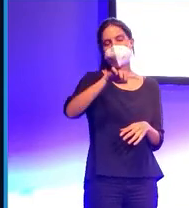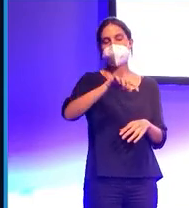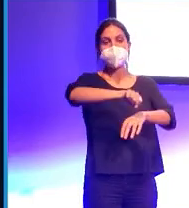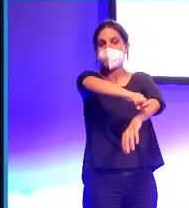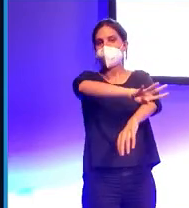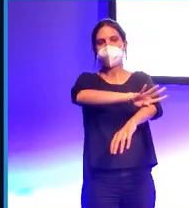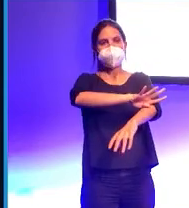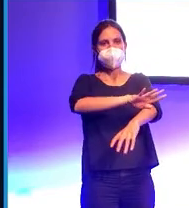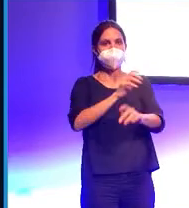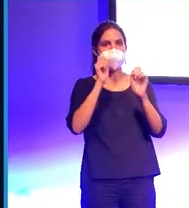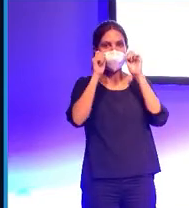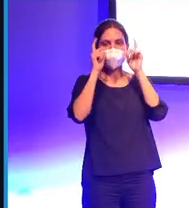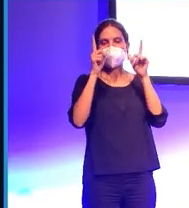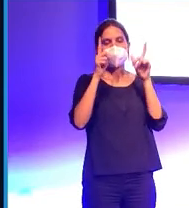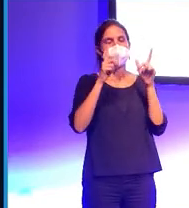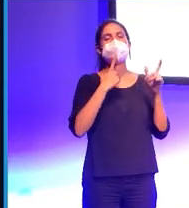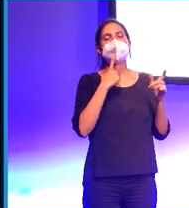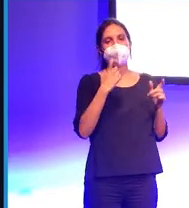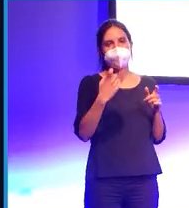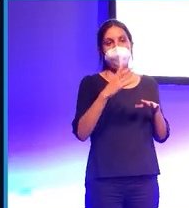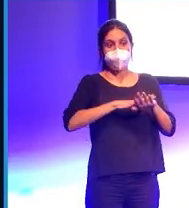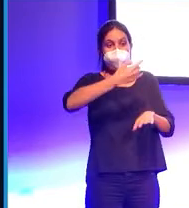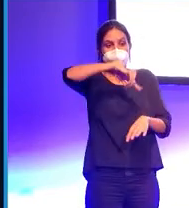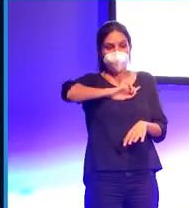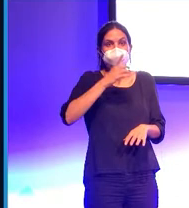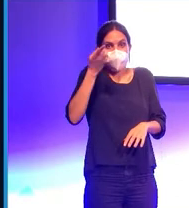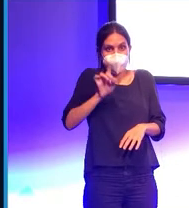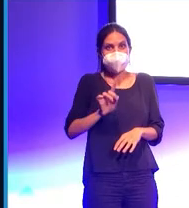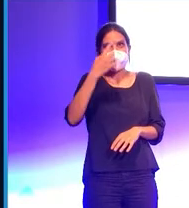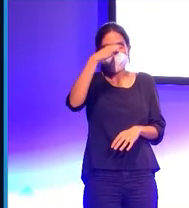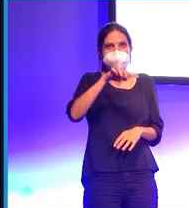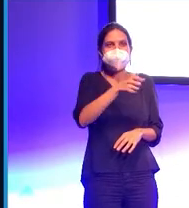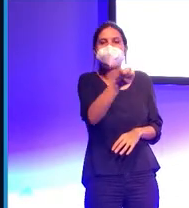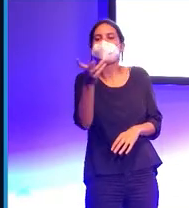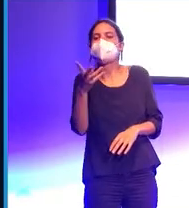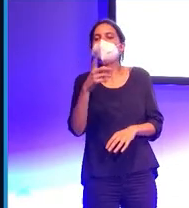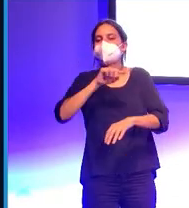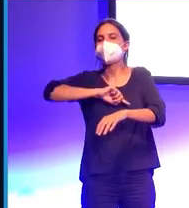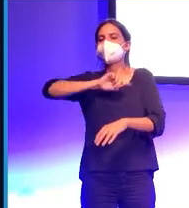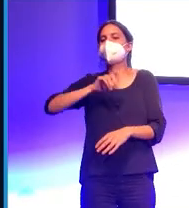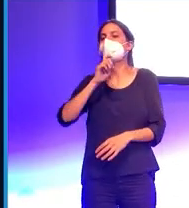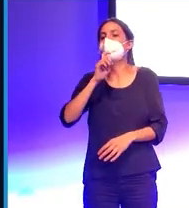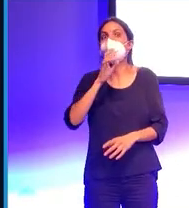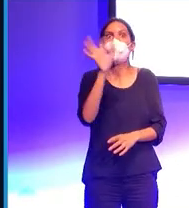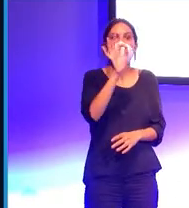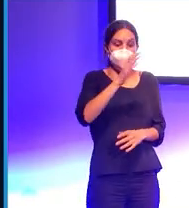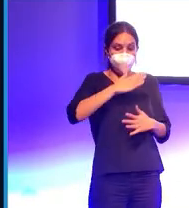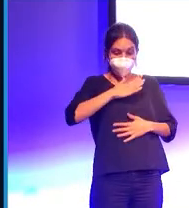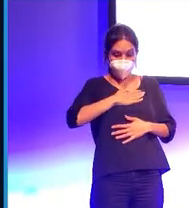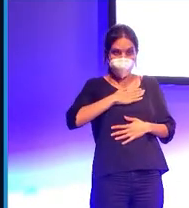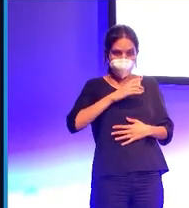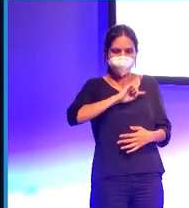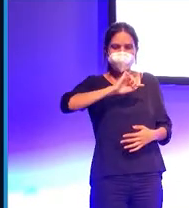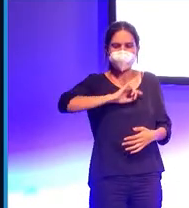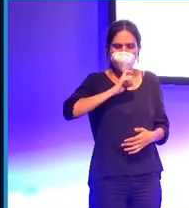emociones es algo muy complejo. Para nosotros a veces es complejo saber cómo se sienten los demás. Incluso a veces es complejo saber cómo nos sentimos nosotros mismos.